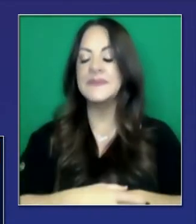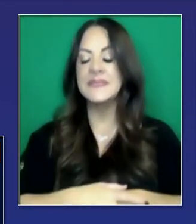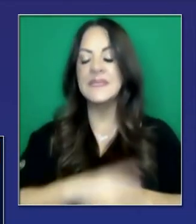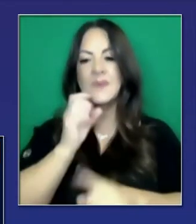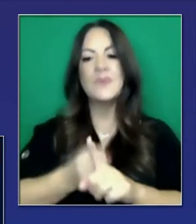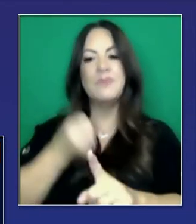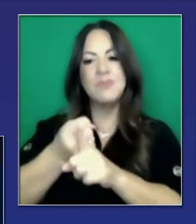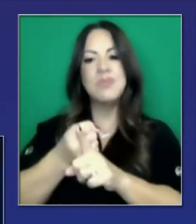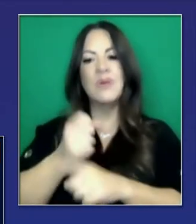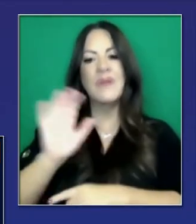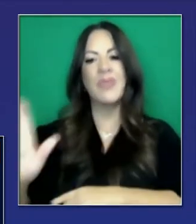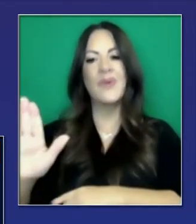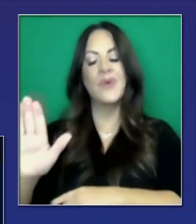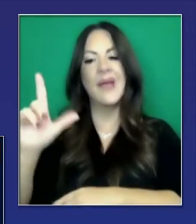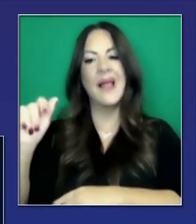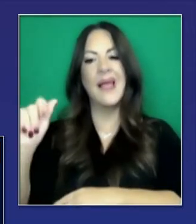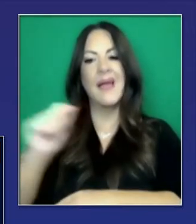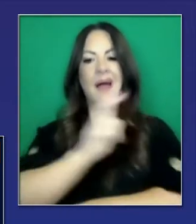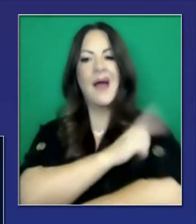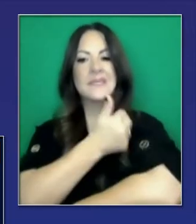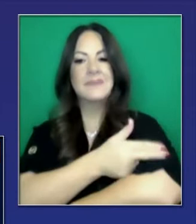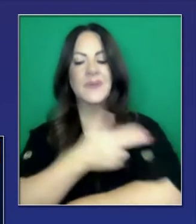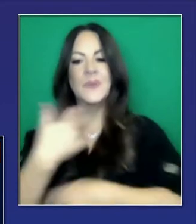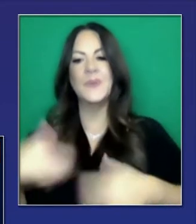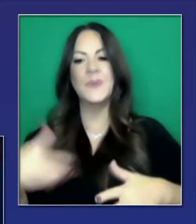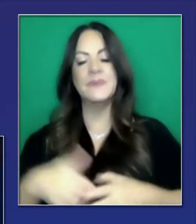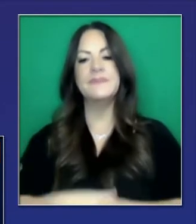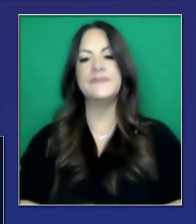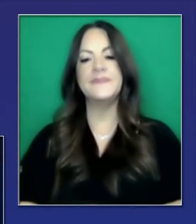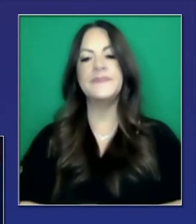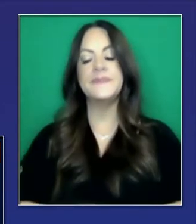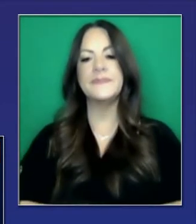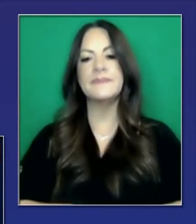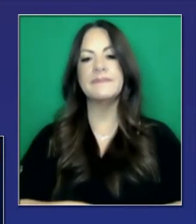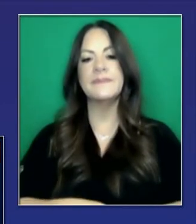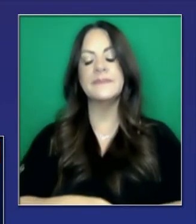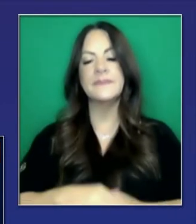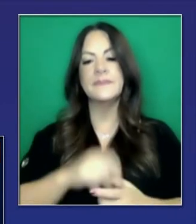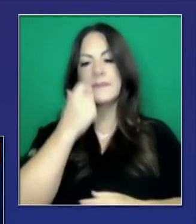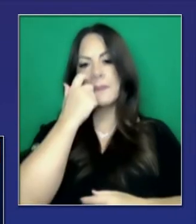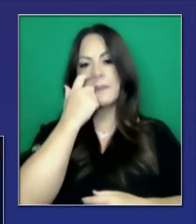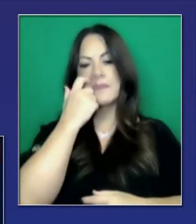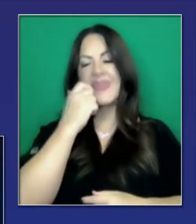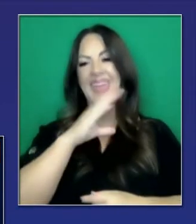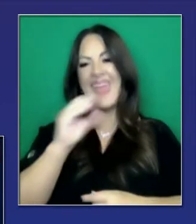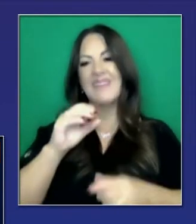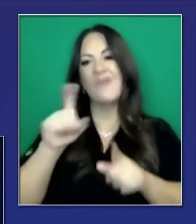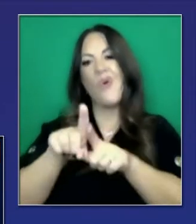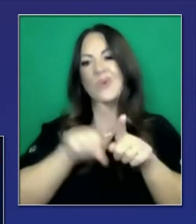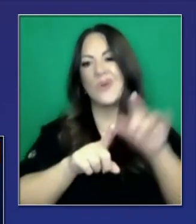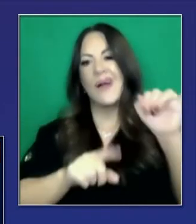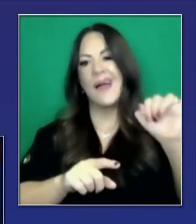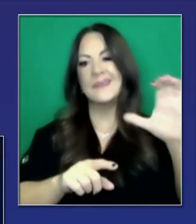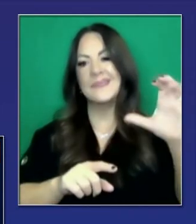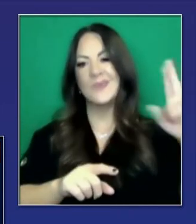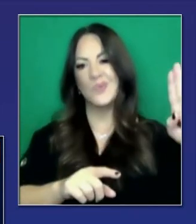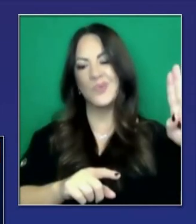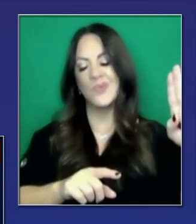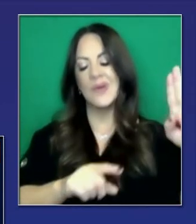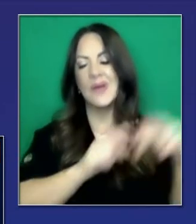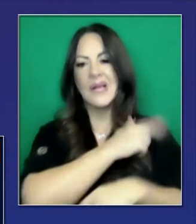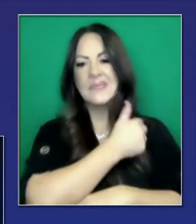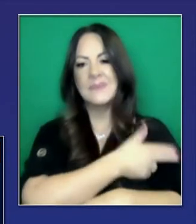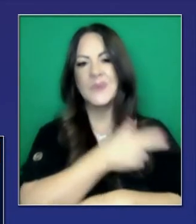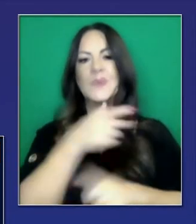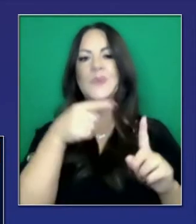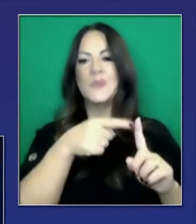Y ha sido un costo muy grande para los hospitales. No solamente hospitalizaciones, pero también en centros de cuidado intensivo. El